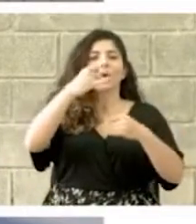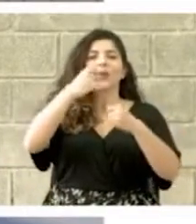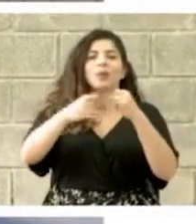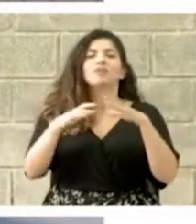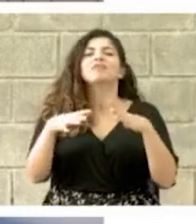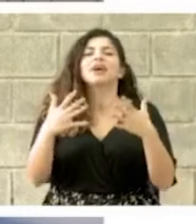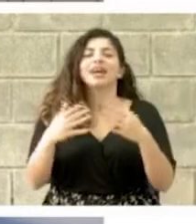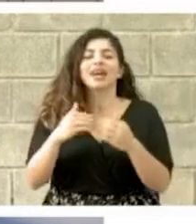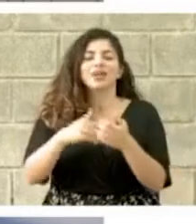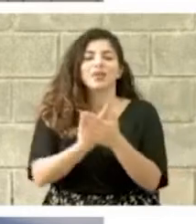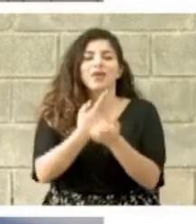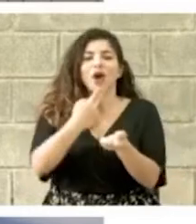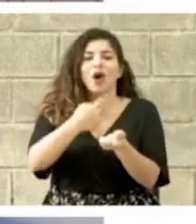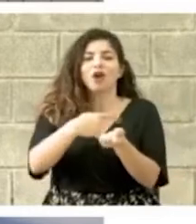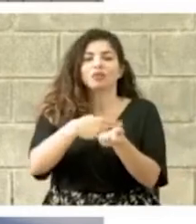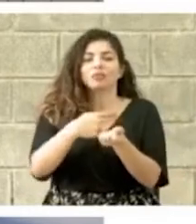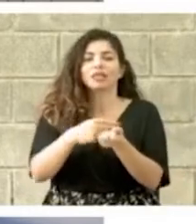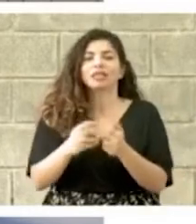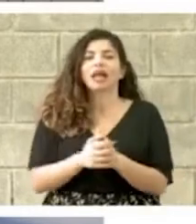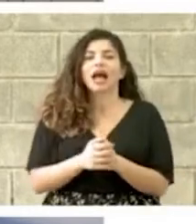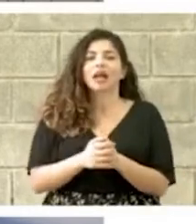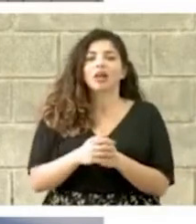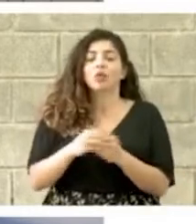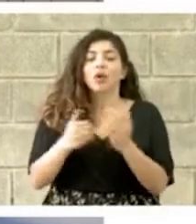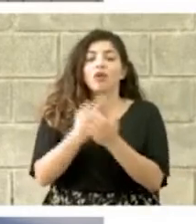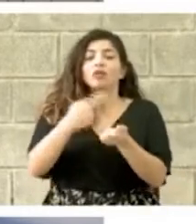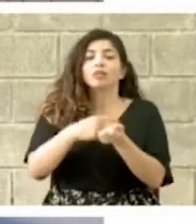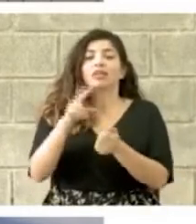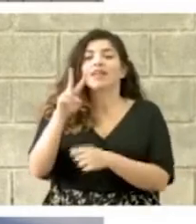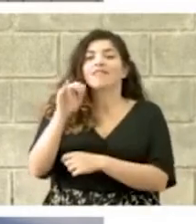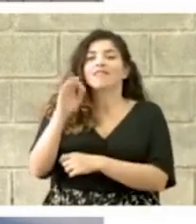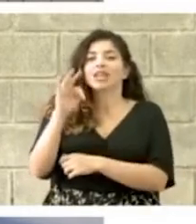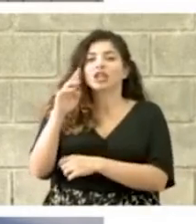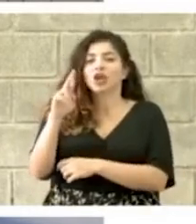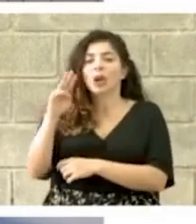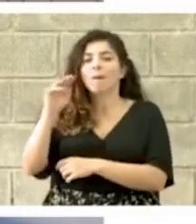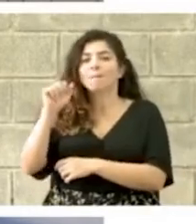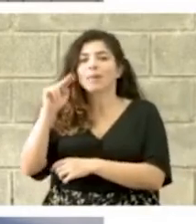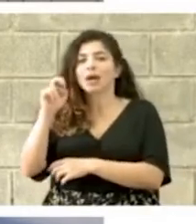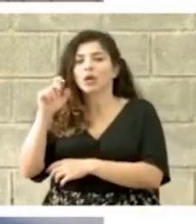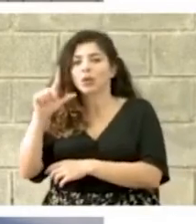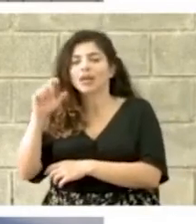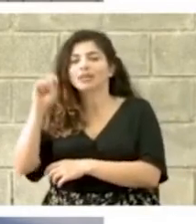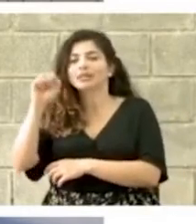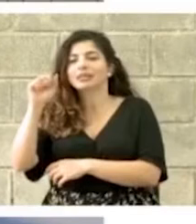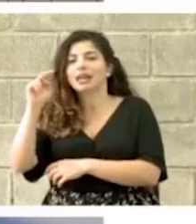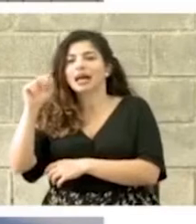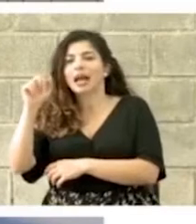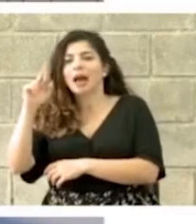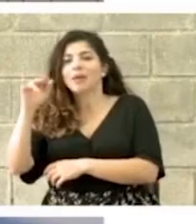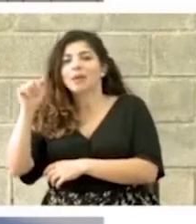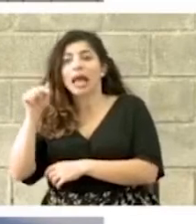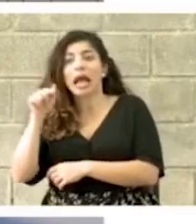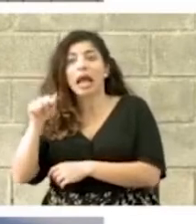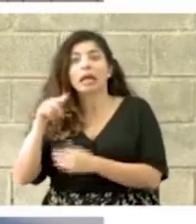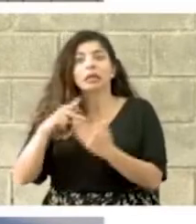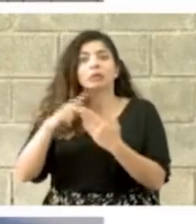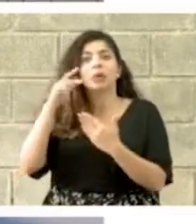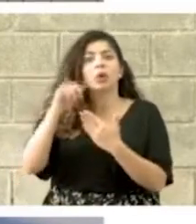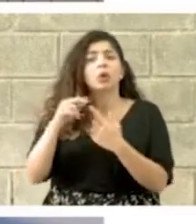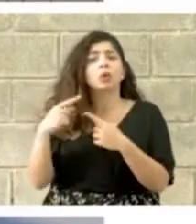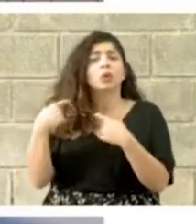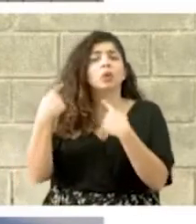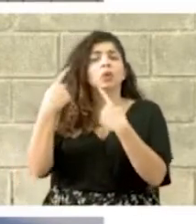nuevo hospital Monseñor Víctor Manuel Sanabria. Un proyecto que se ha esperado por mucho tiempo.